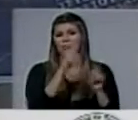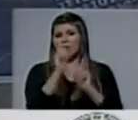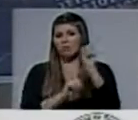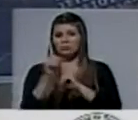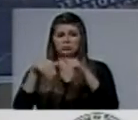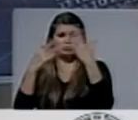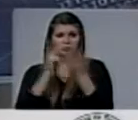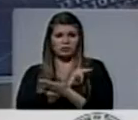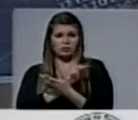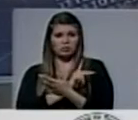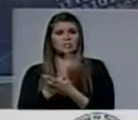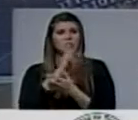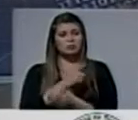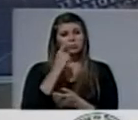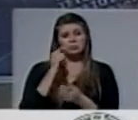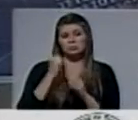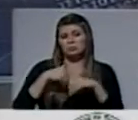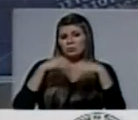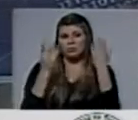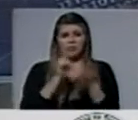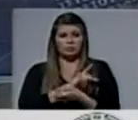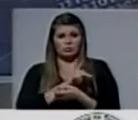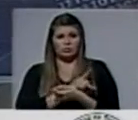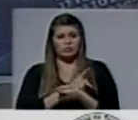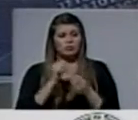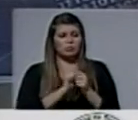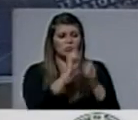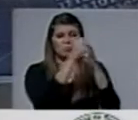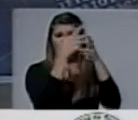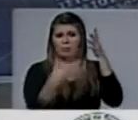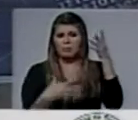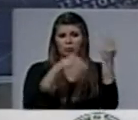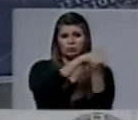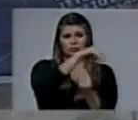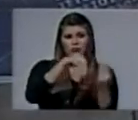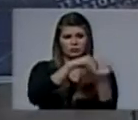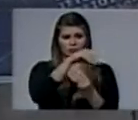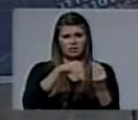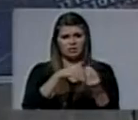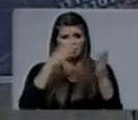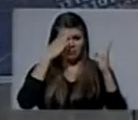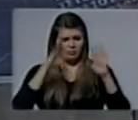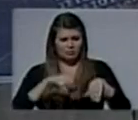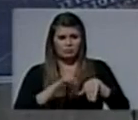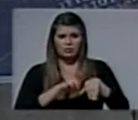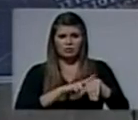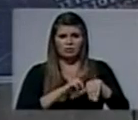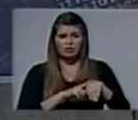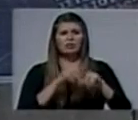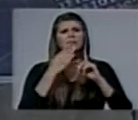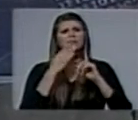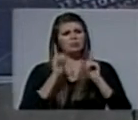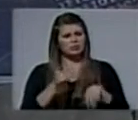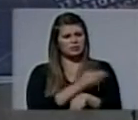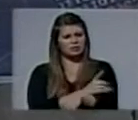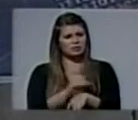Son hijos e hijas de alguien de nosotros. Son miembros de la sociedad paraguaya. Y hablando de